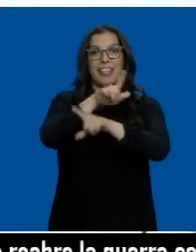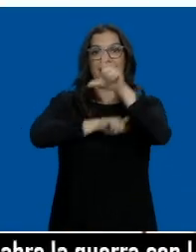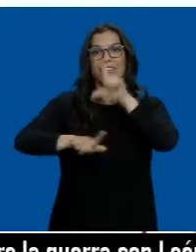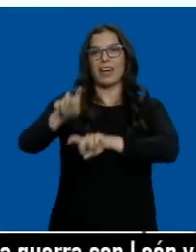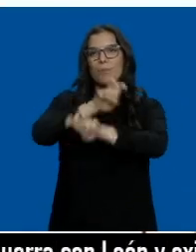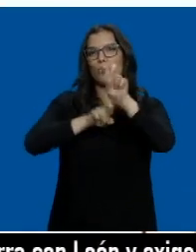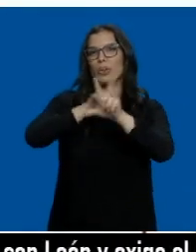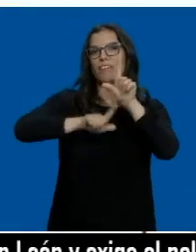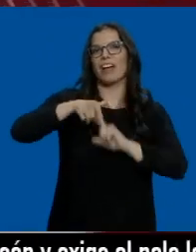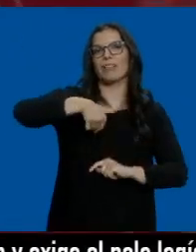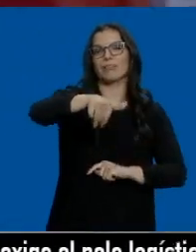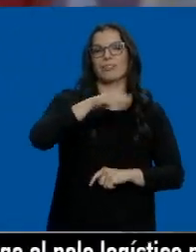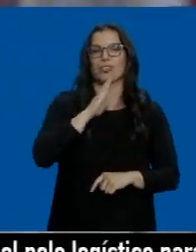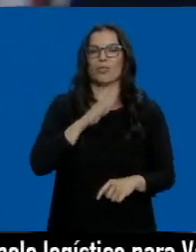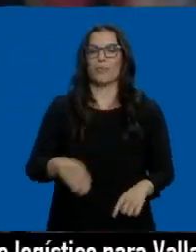destino.